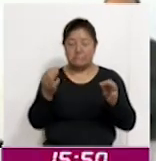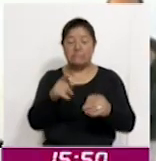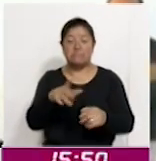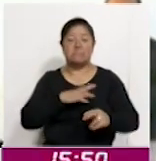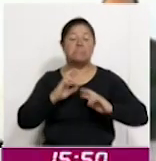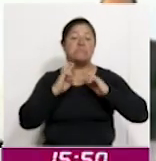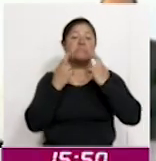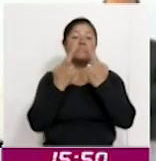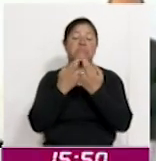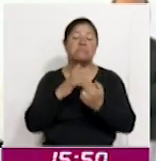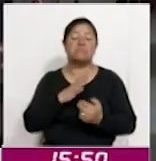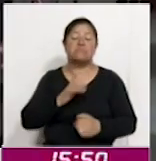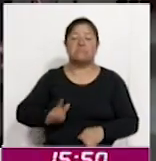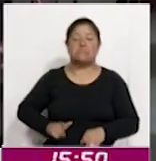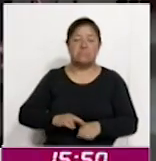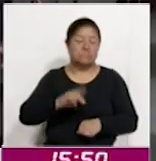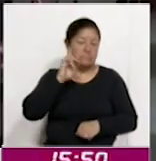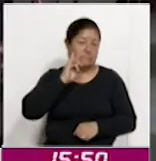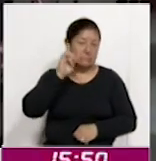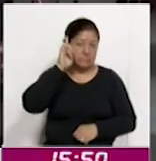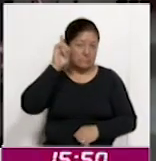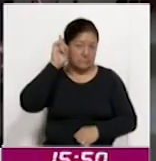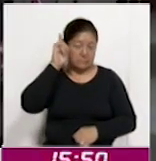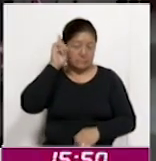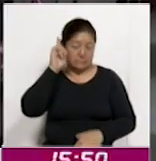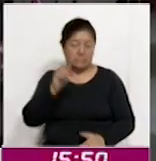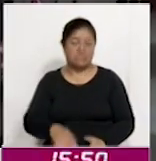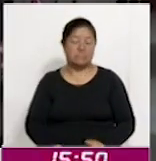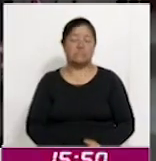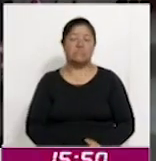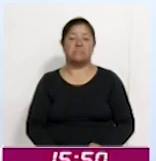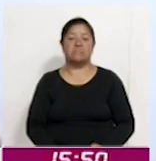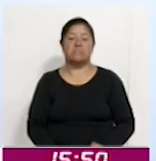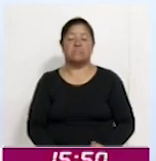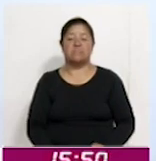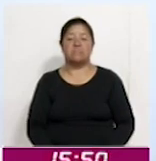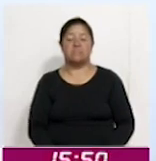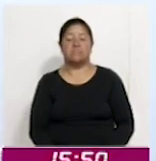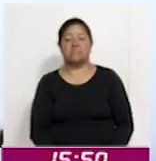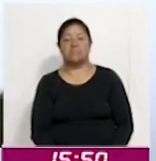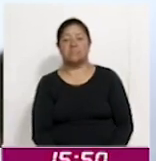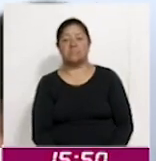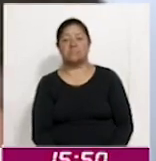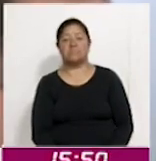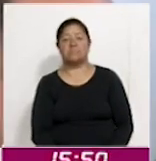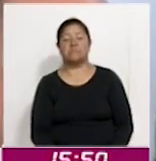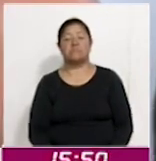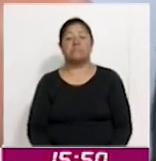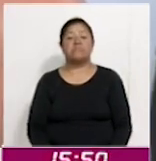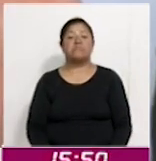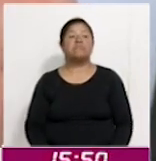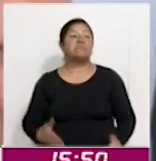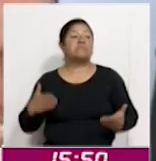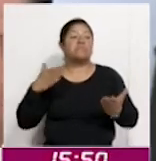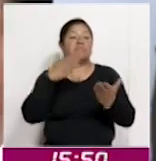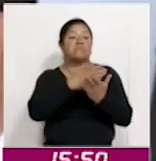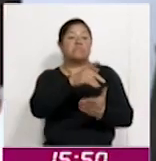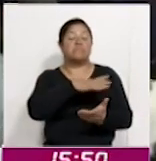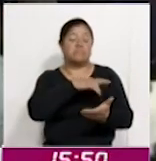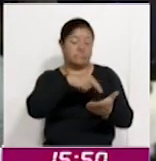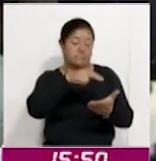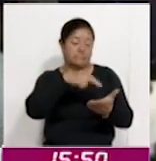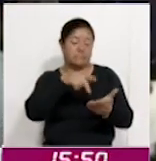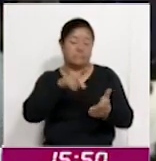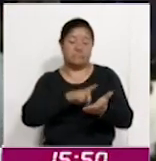sostuvo la gobernadora Lorena Cuellar Cisneros, asistió a la firma del Acuerdo Nacional por el Derecho Humano al Agua y la